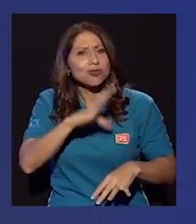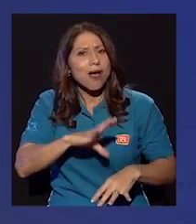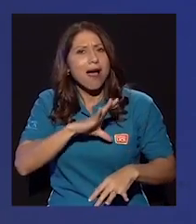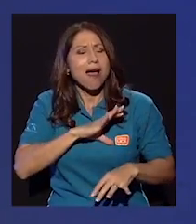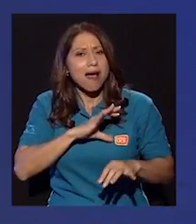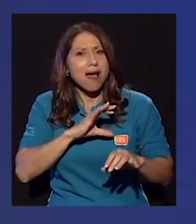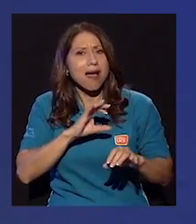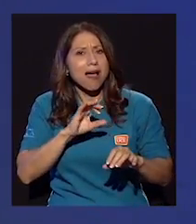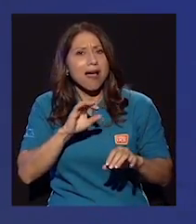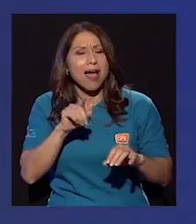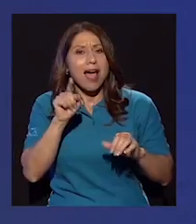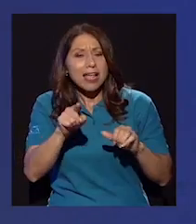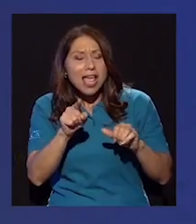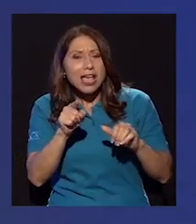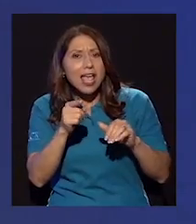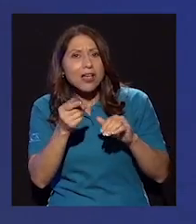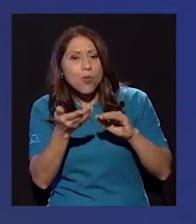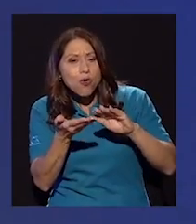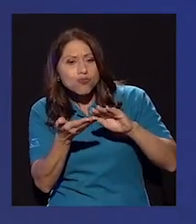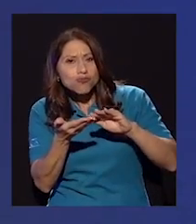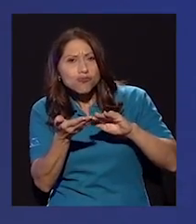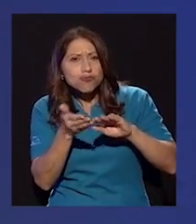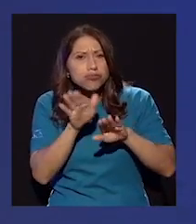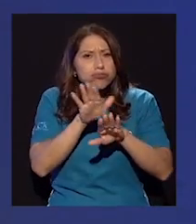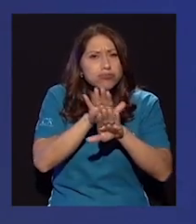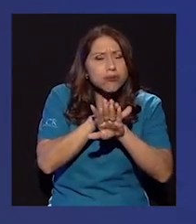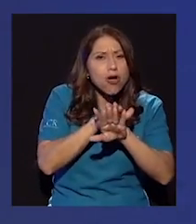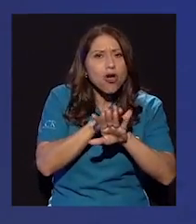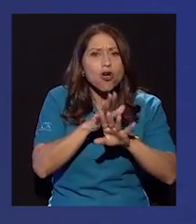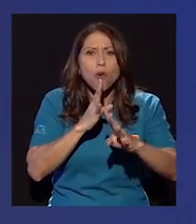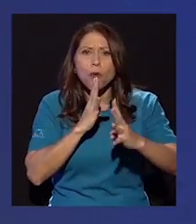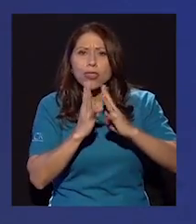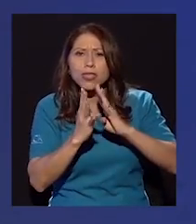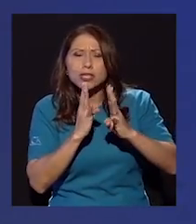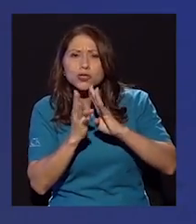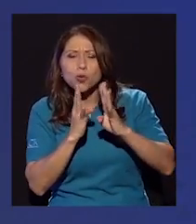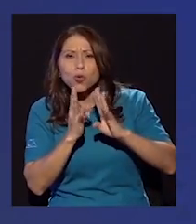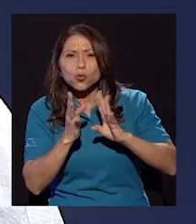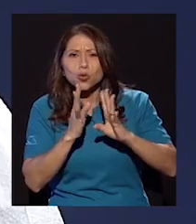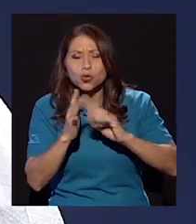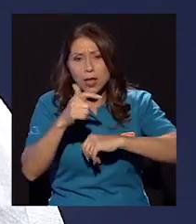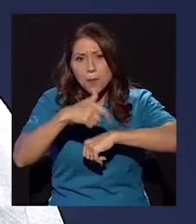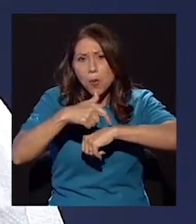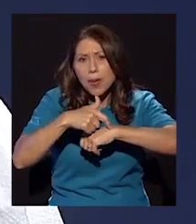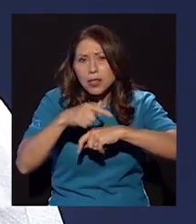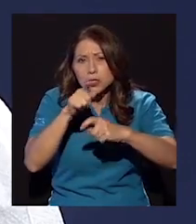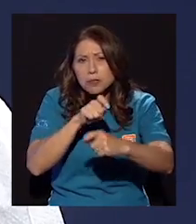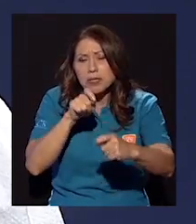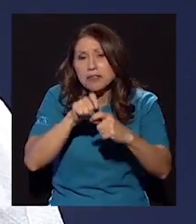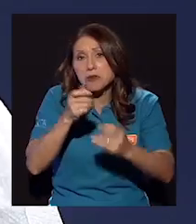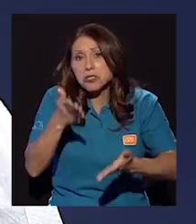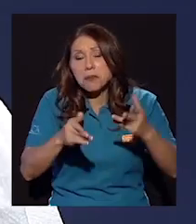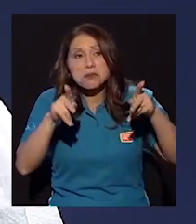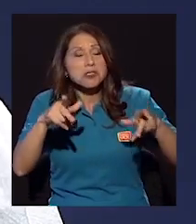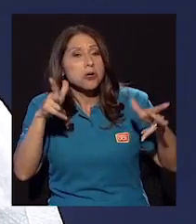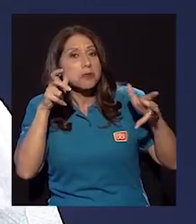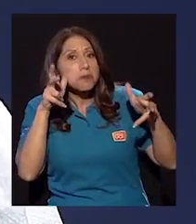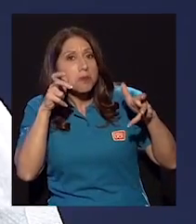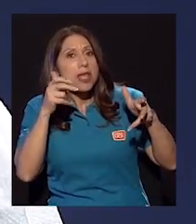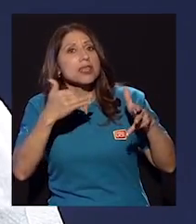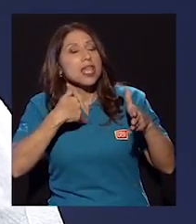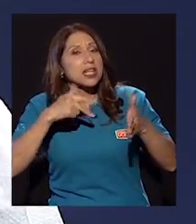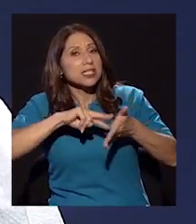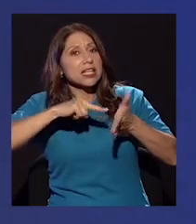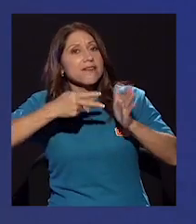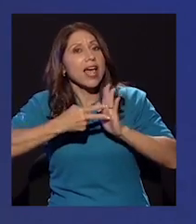subyacentes y de discursos que en momentos determinados pueden tener significados para las personas, pero que